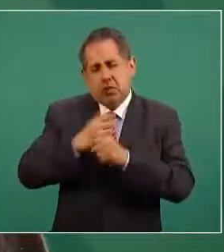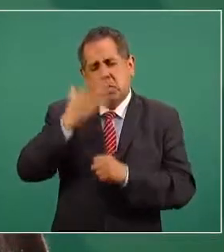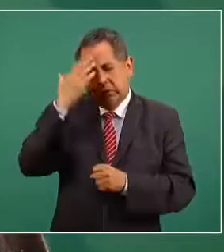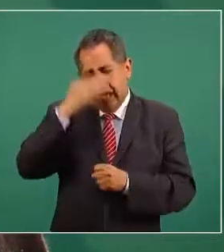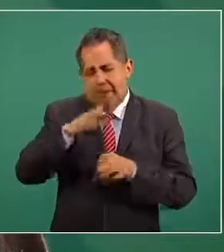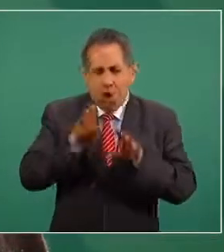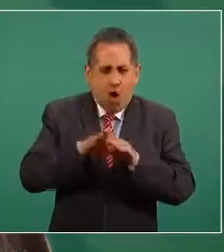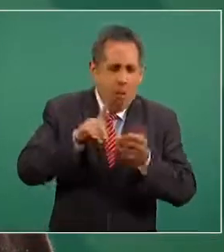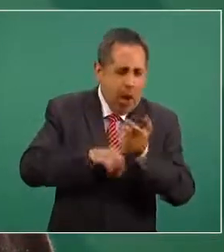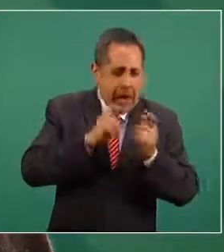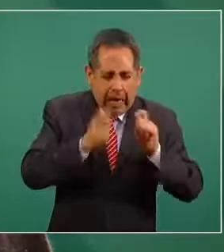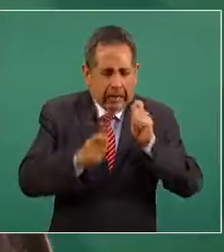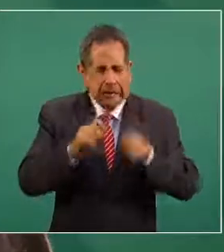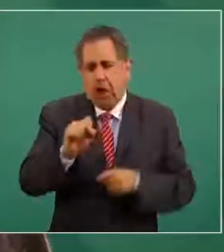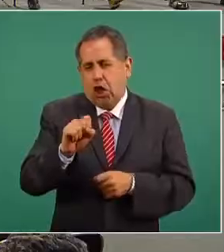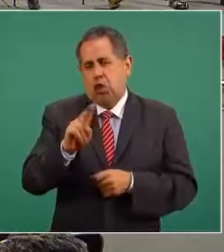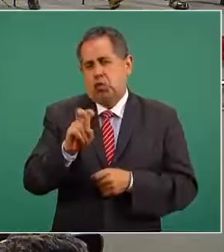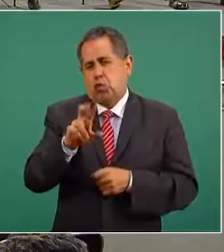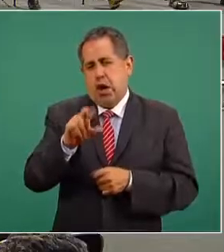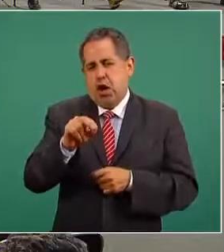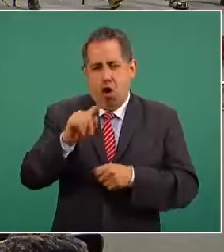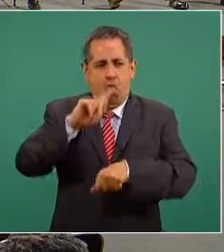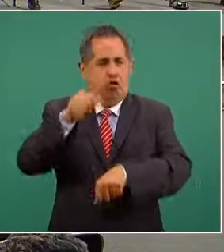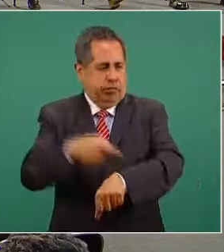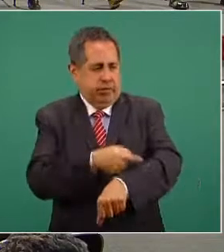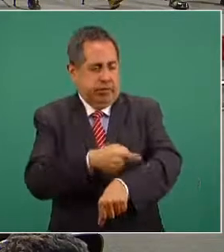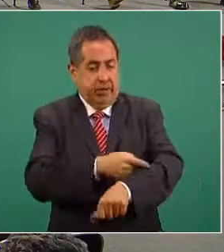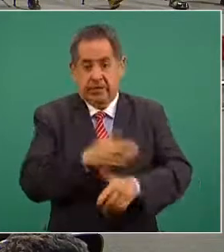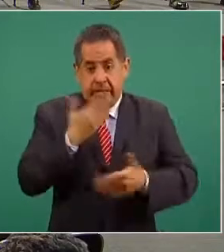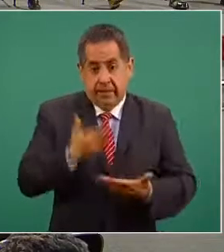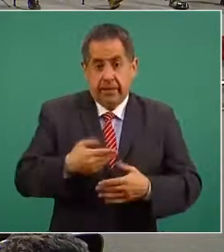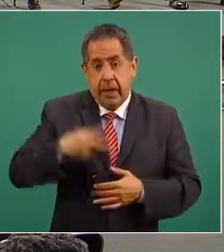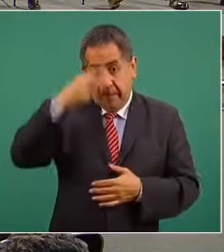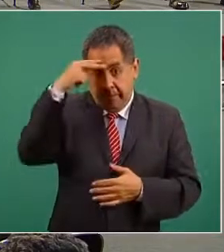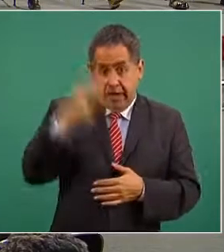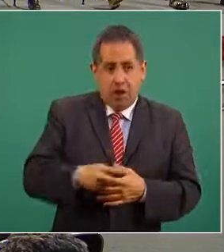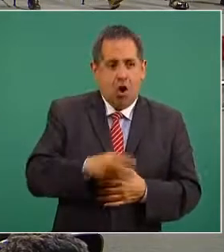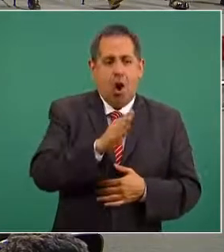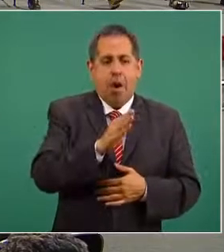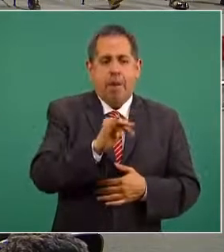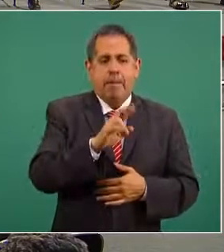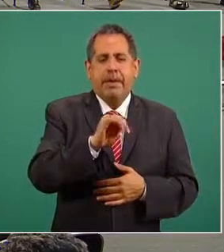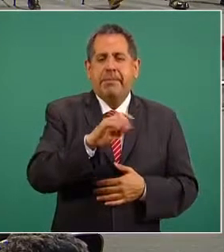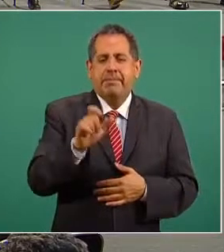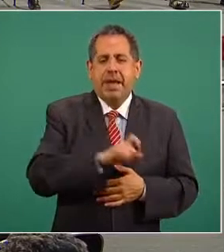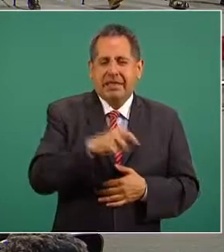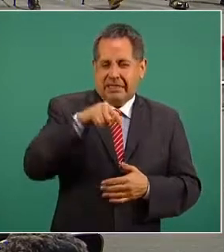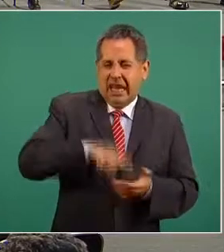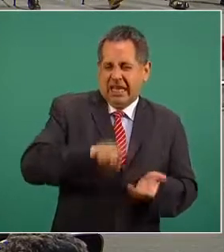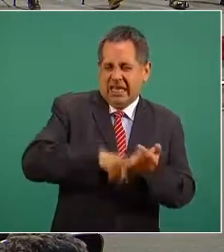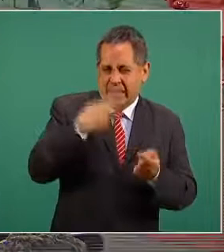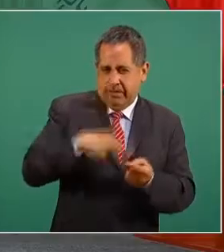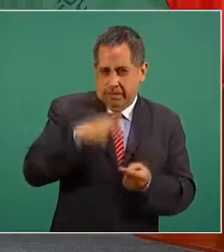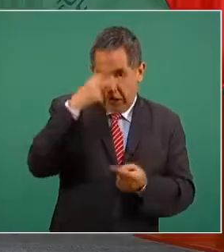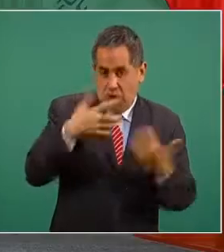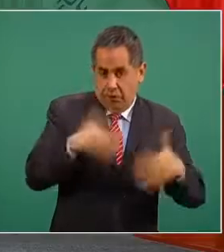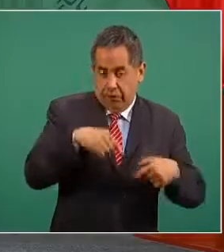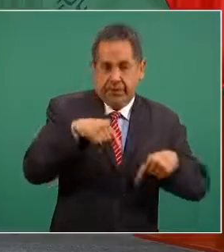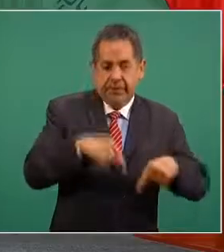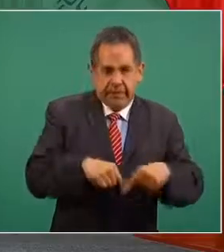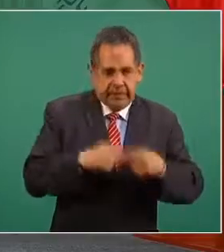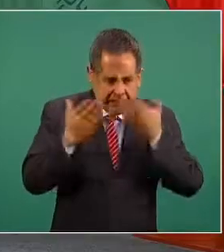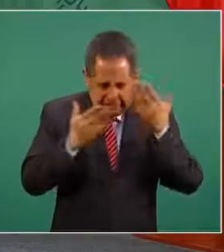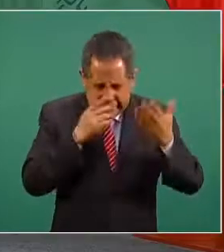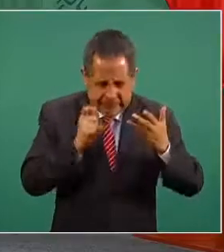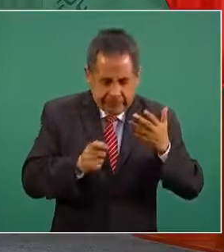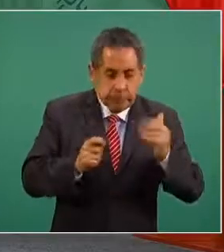de sueros nuestra compañía nacional Virmex es la compañía nacional de biológicos y reactivos está trabajando ya con